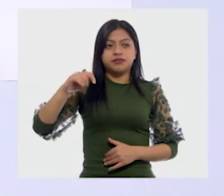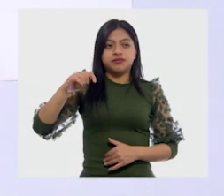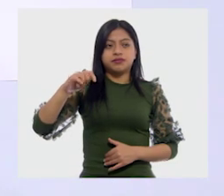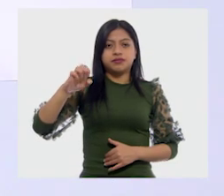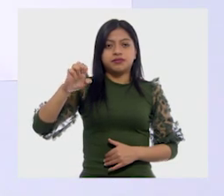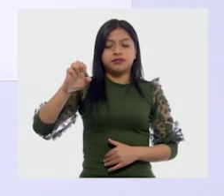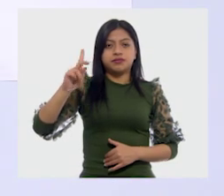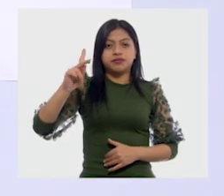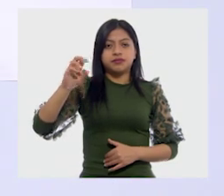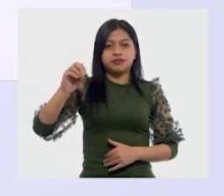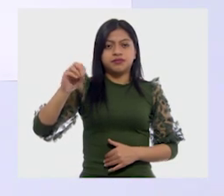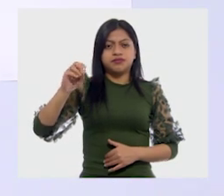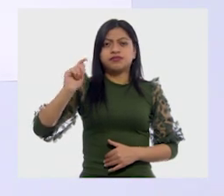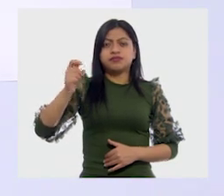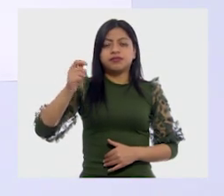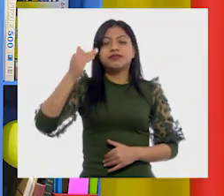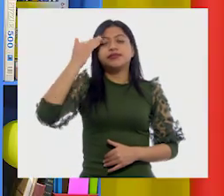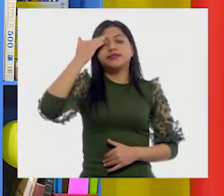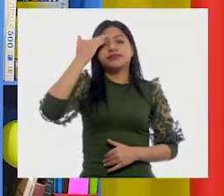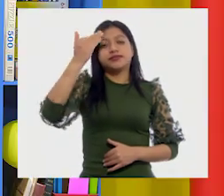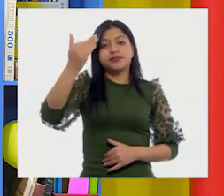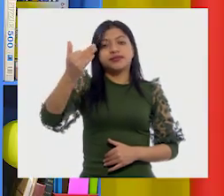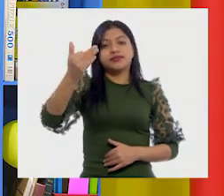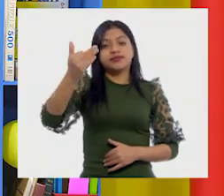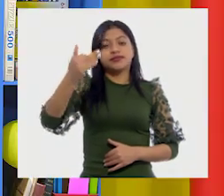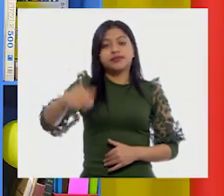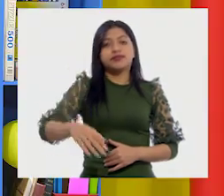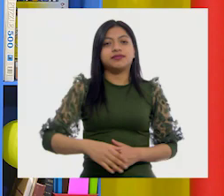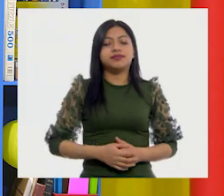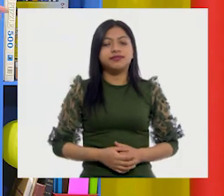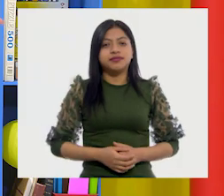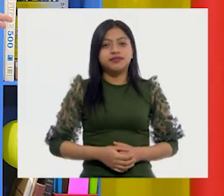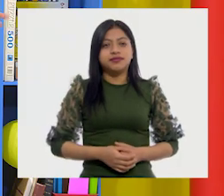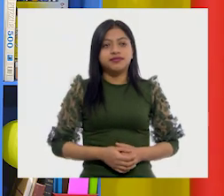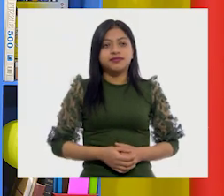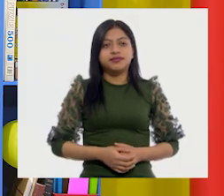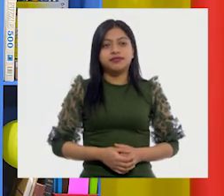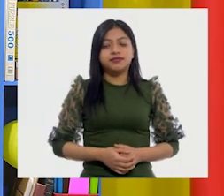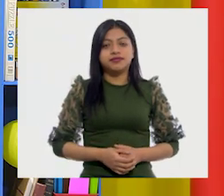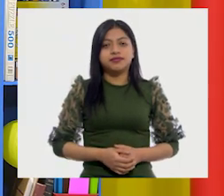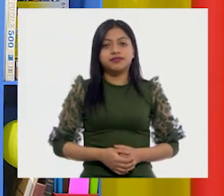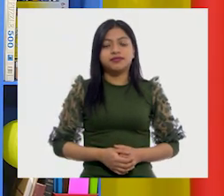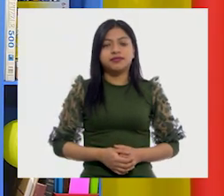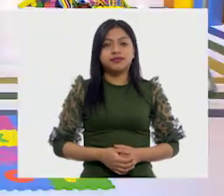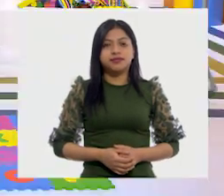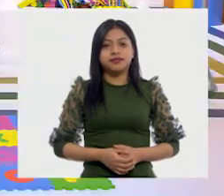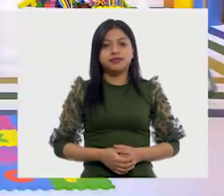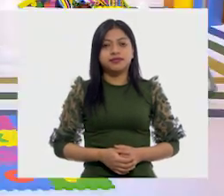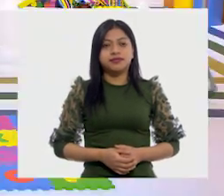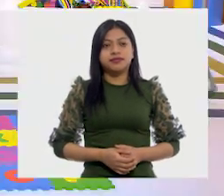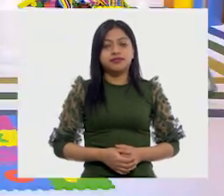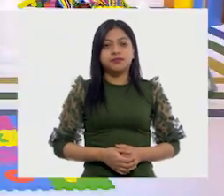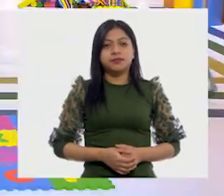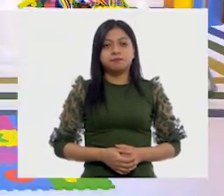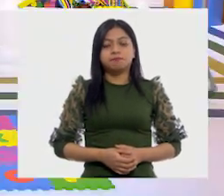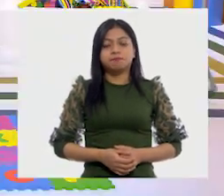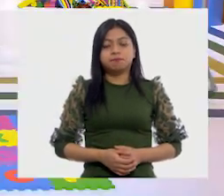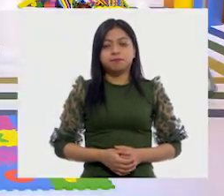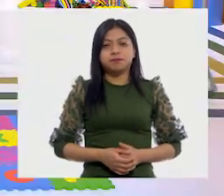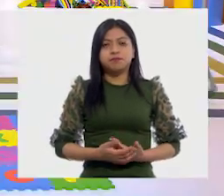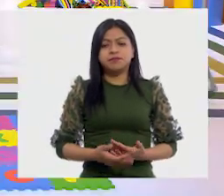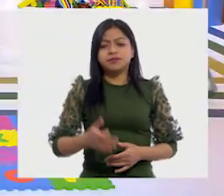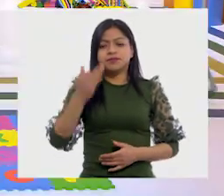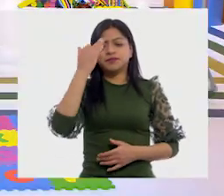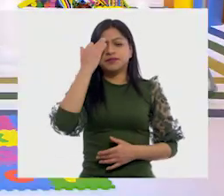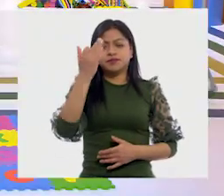Tiempo. Tiempo. Ah. Ah, no. Les faltó aquí. Entonces, lo voy a anotar aquí. ¿En qué